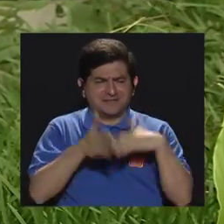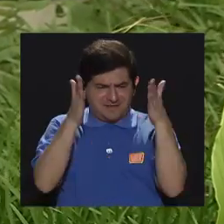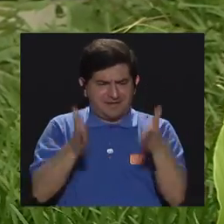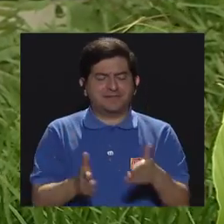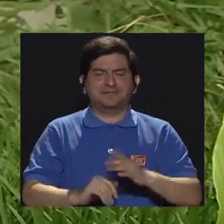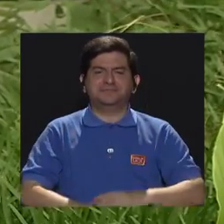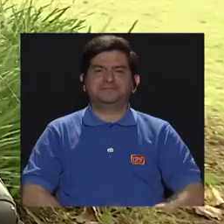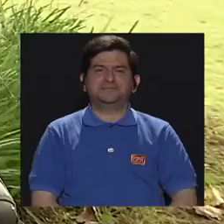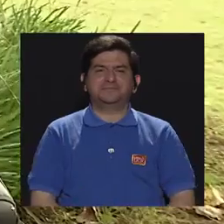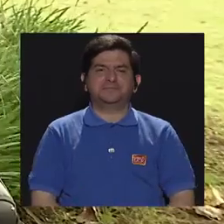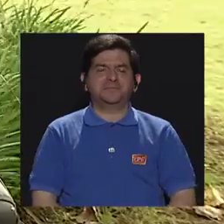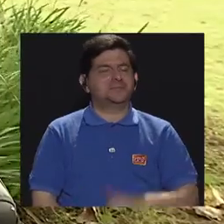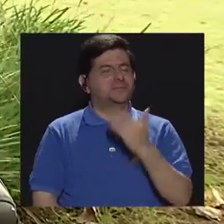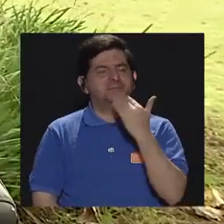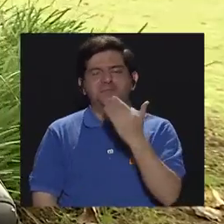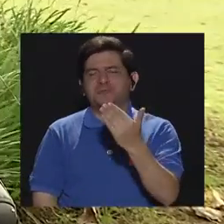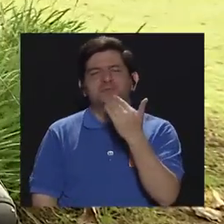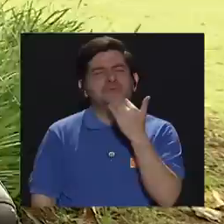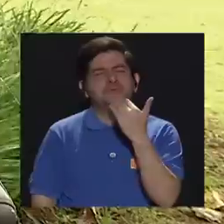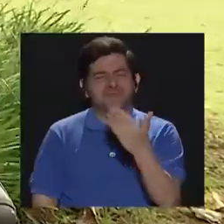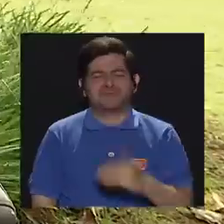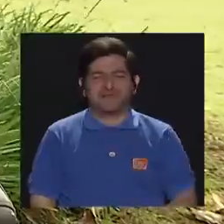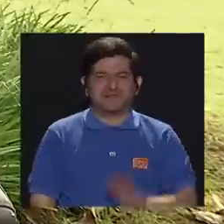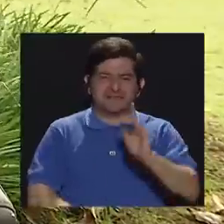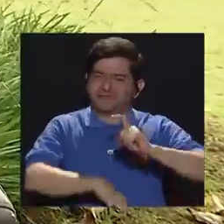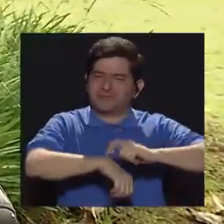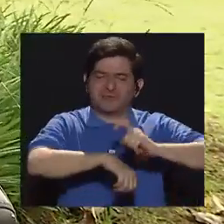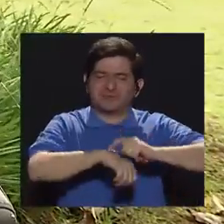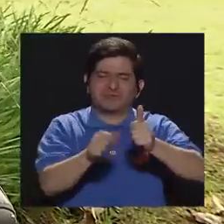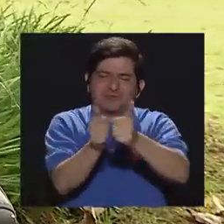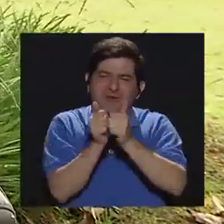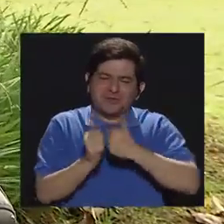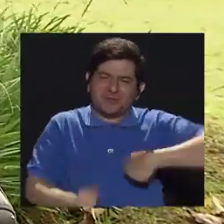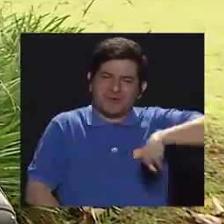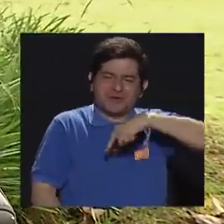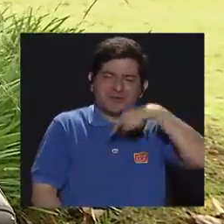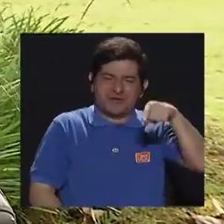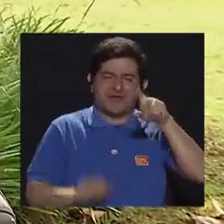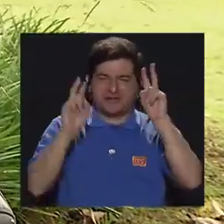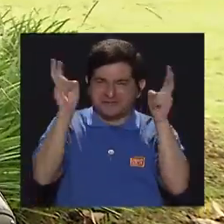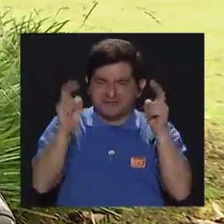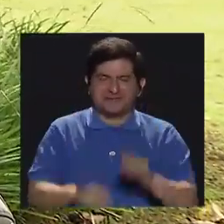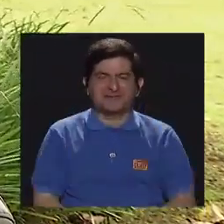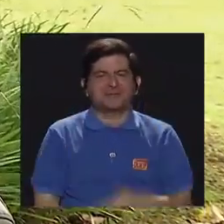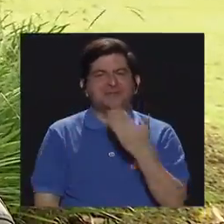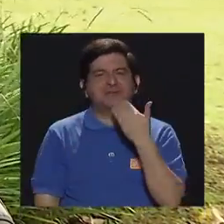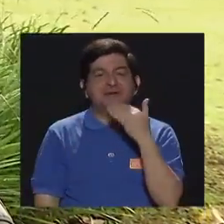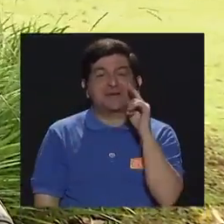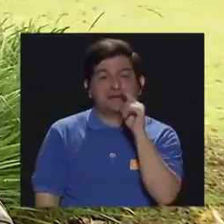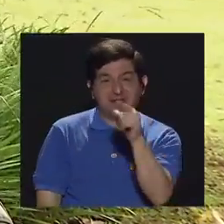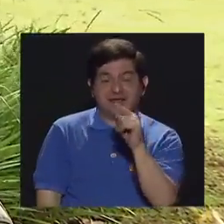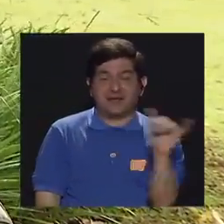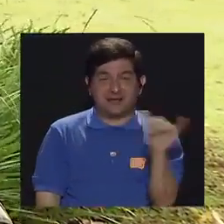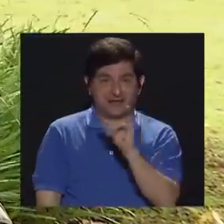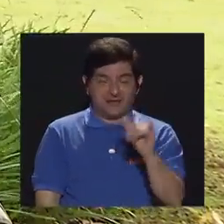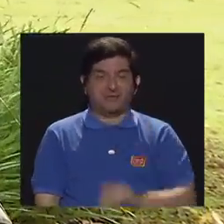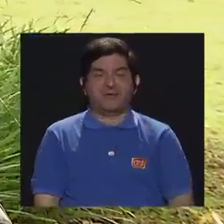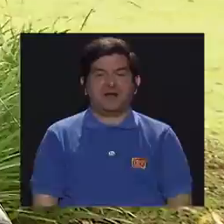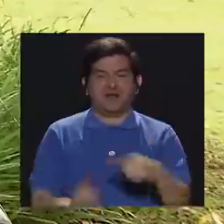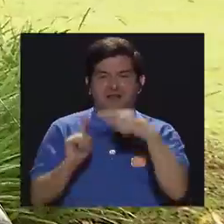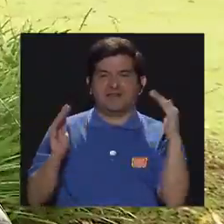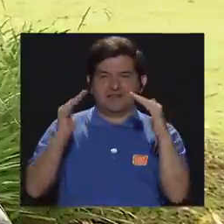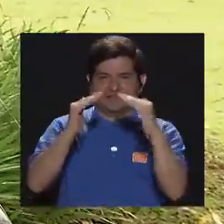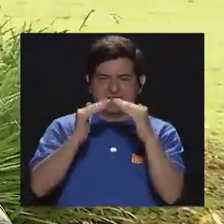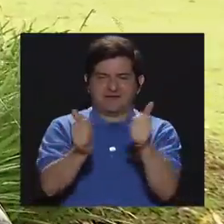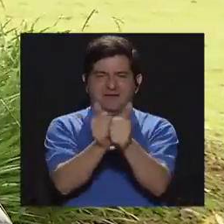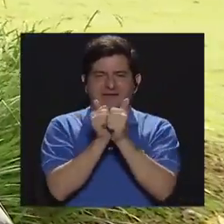estudiantes. Bueno, muchísimas gracias por este ratito que nos acompañó con este tema. Muchísimas gracias a ustedes también allá en